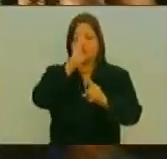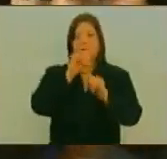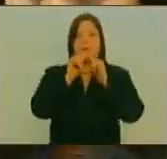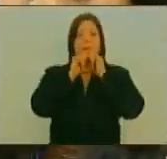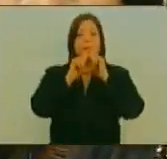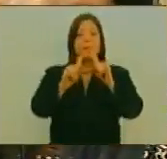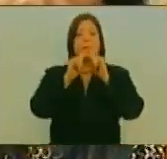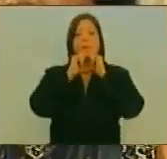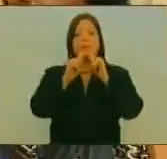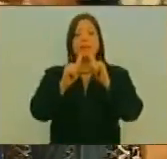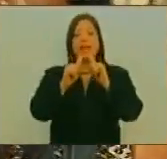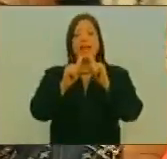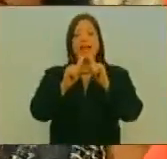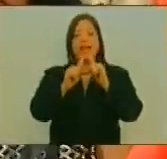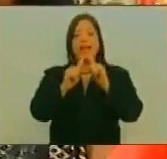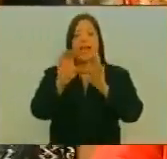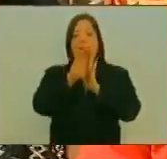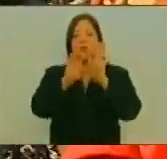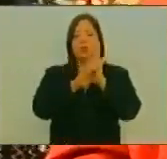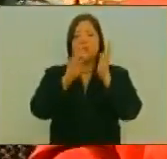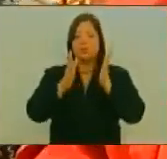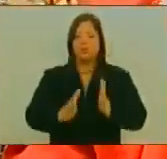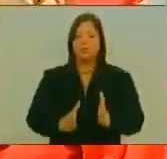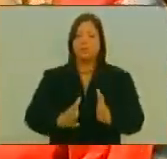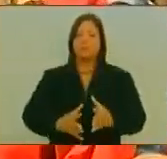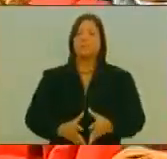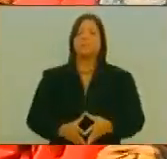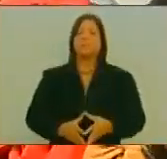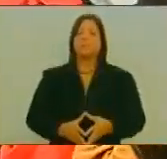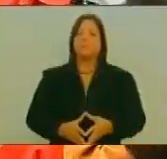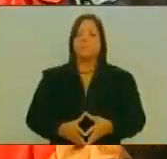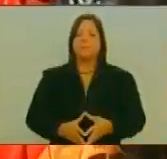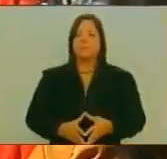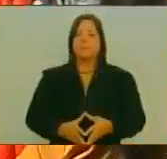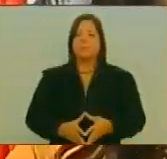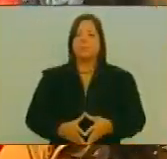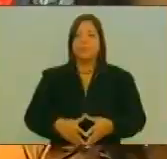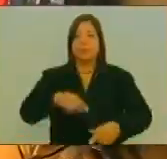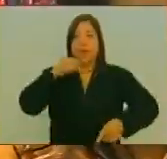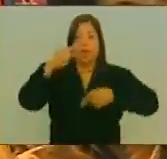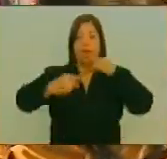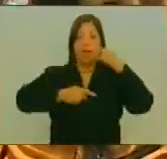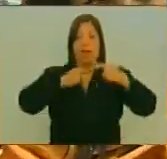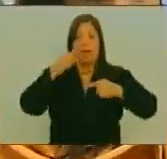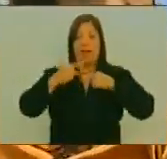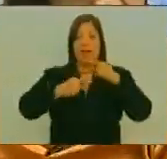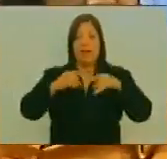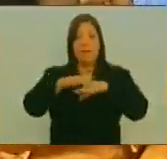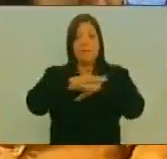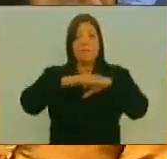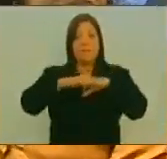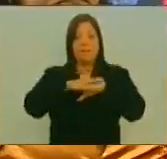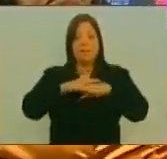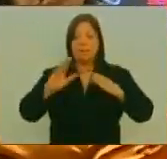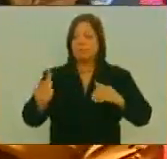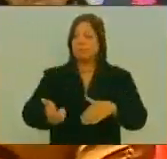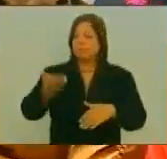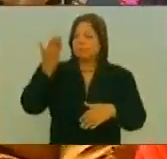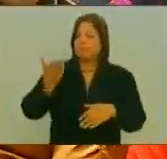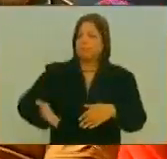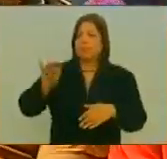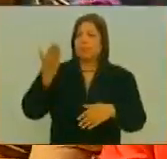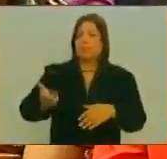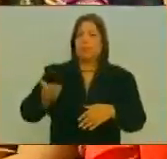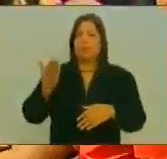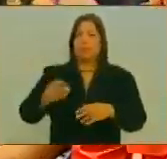Y el Pleno Pleno De Constituyentes Durante Su Intervención La Ministra Exaltó La Importancia